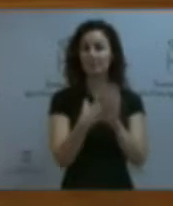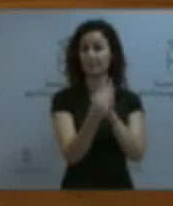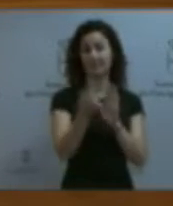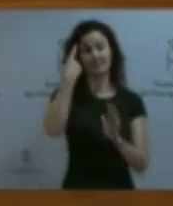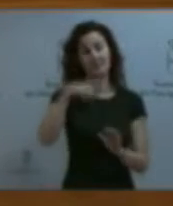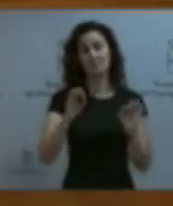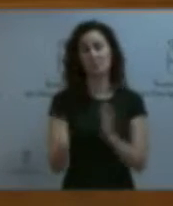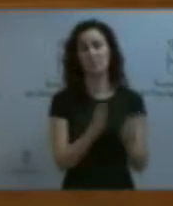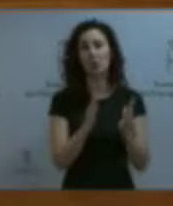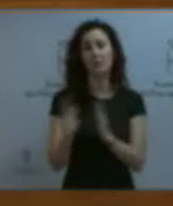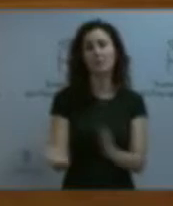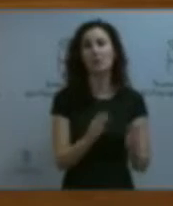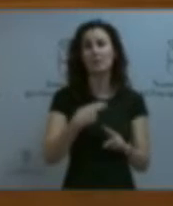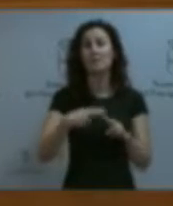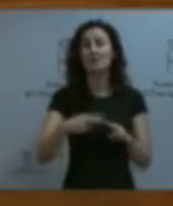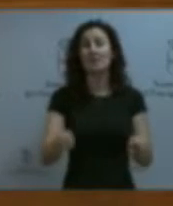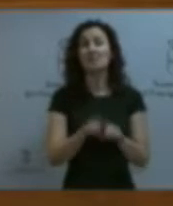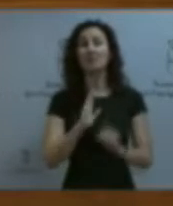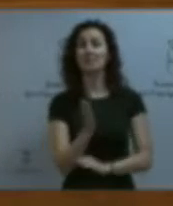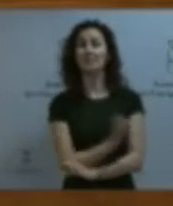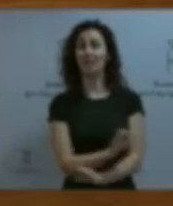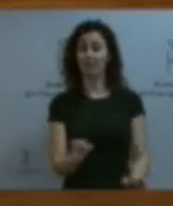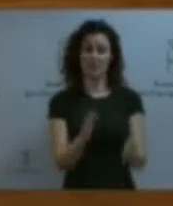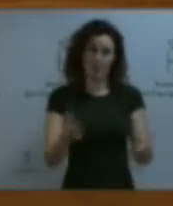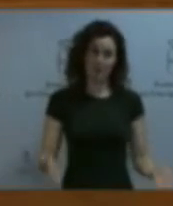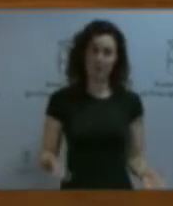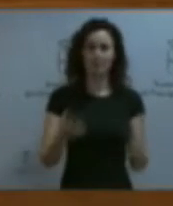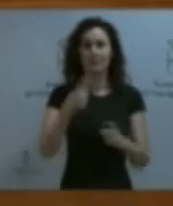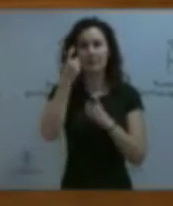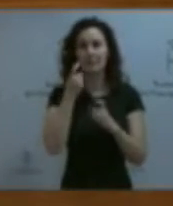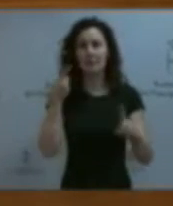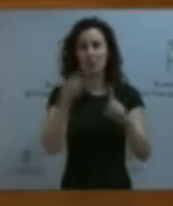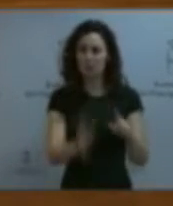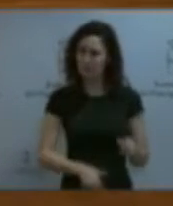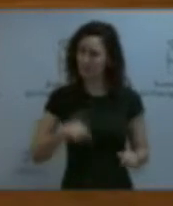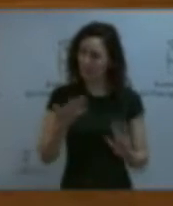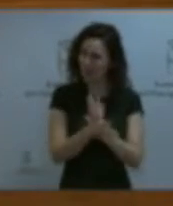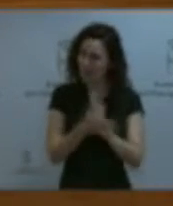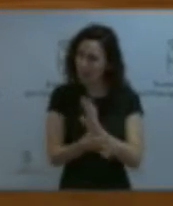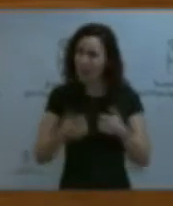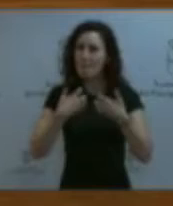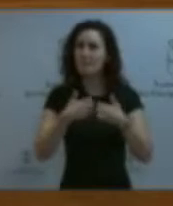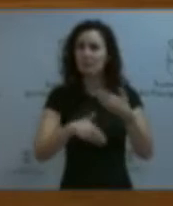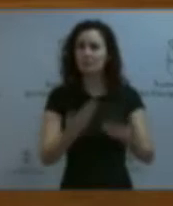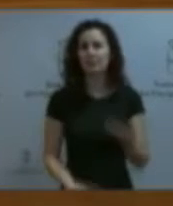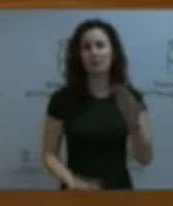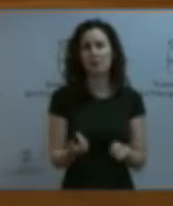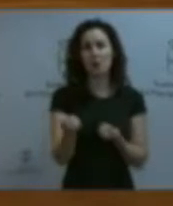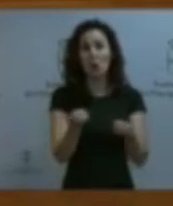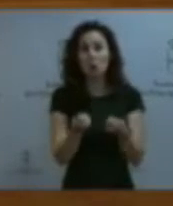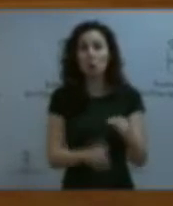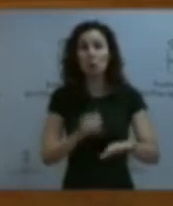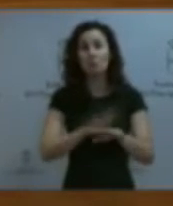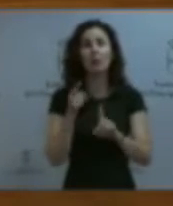que igualmente son políticamente hablando inofensivas, pero porque tratar de clarificar objetivos generales, establecer mecanismos de evaluación y control del cumplimiento de esos